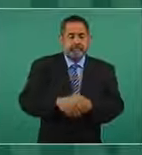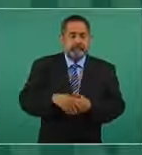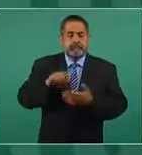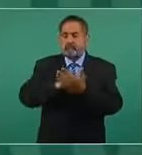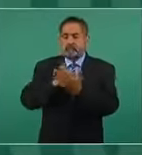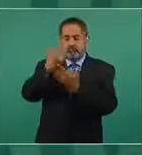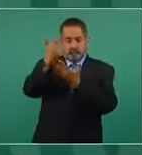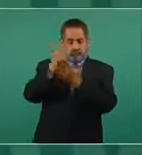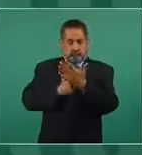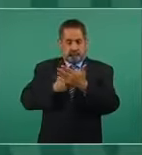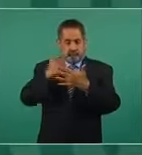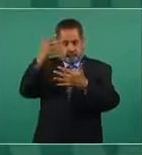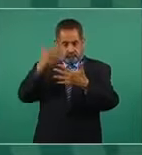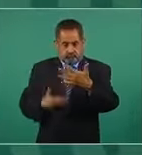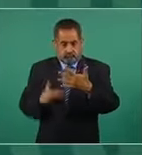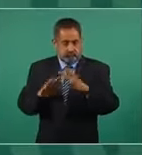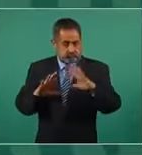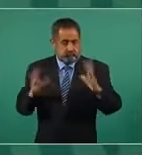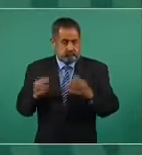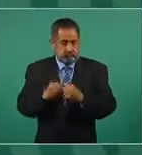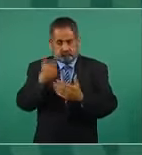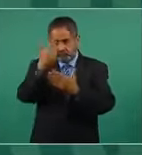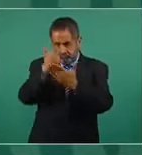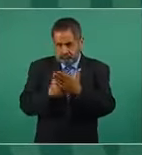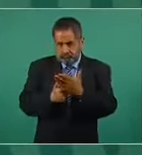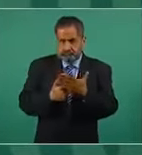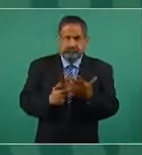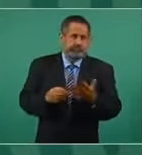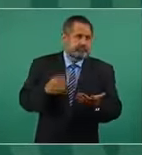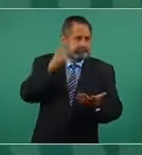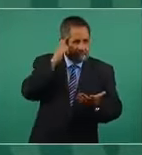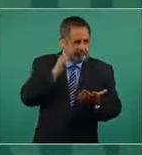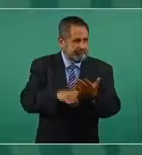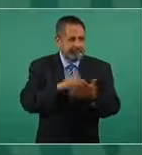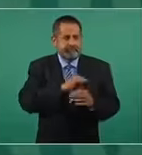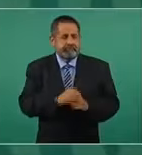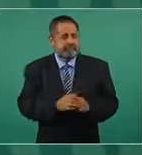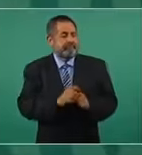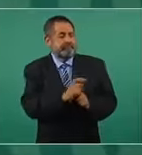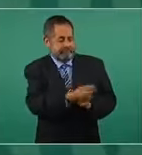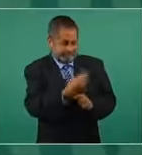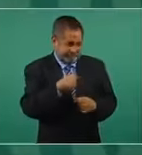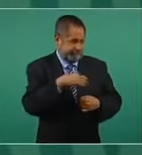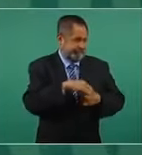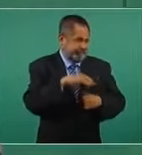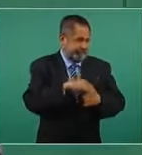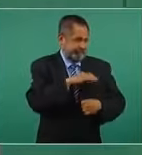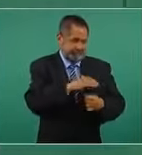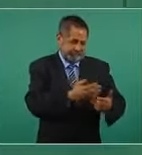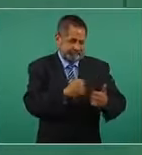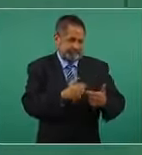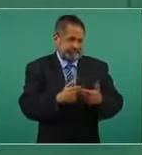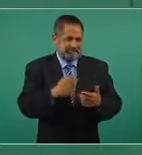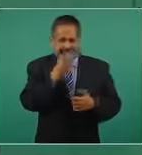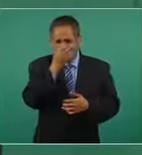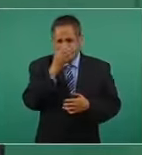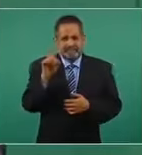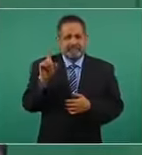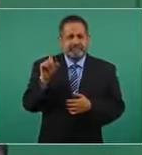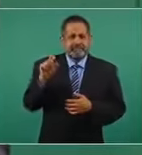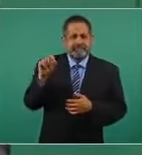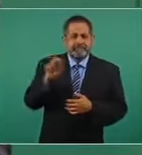ciudadanos completo pueden comprar o acarrear un 20%.